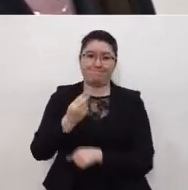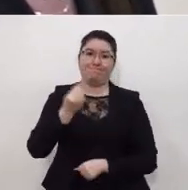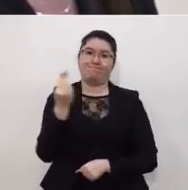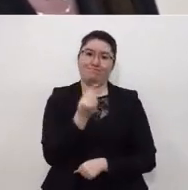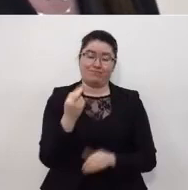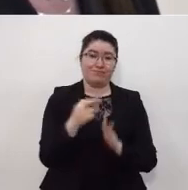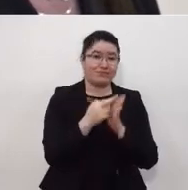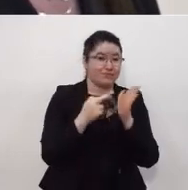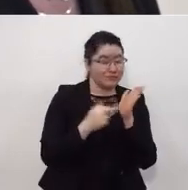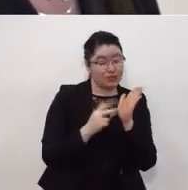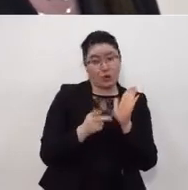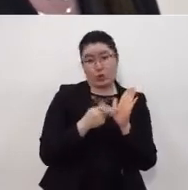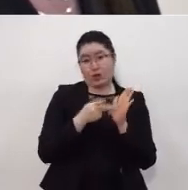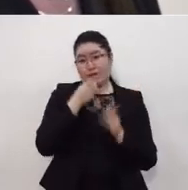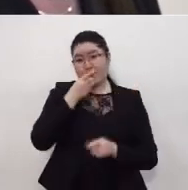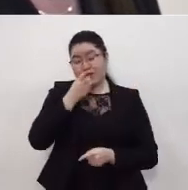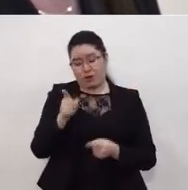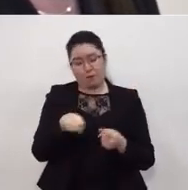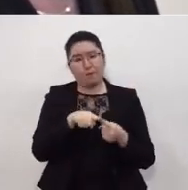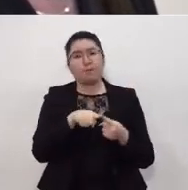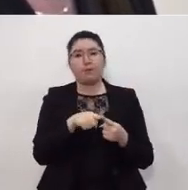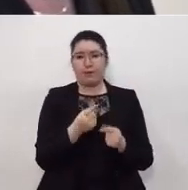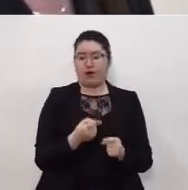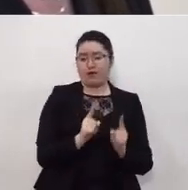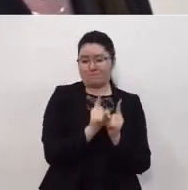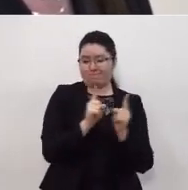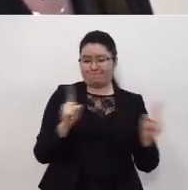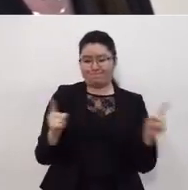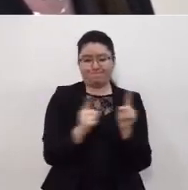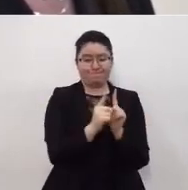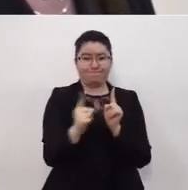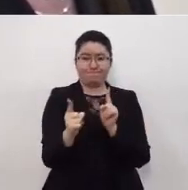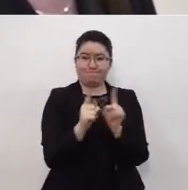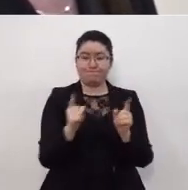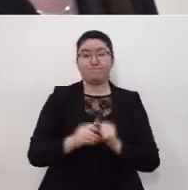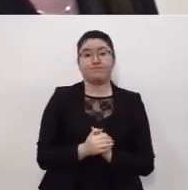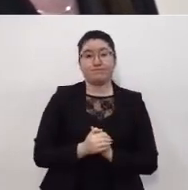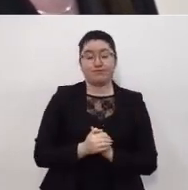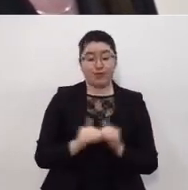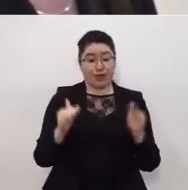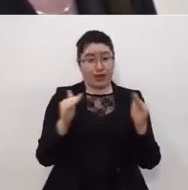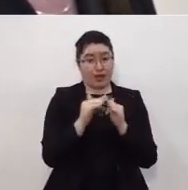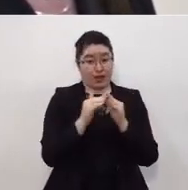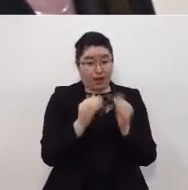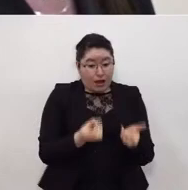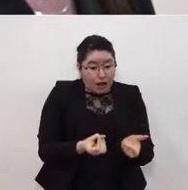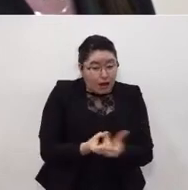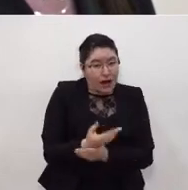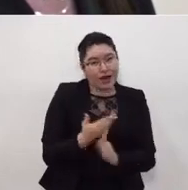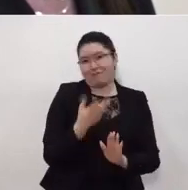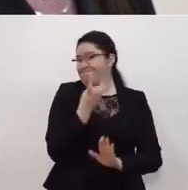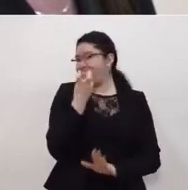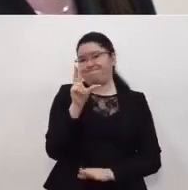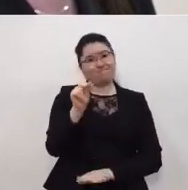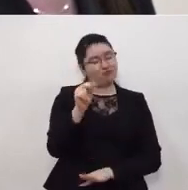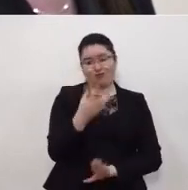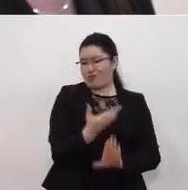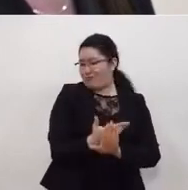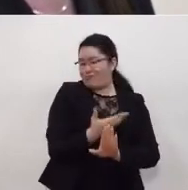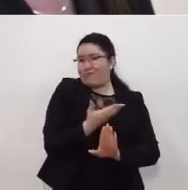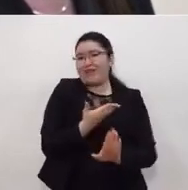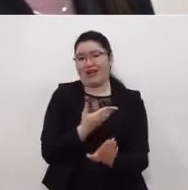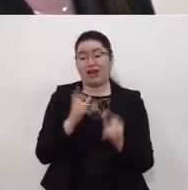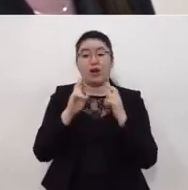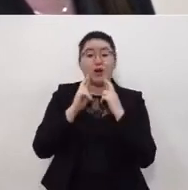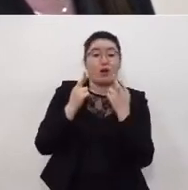que vuelvo a enumerar. La sana distancia, evitar salir de casa o reunirnos con otras personas,